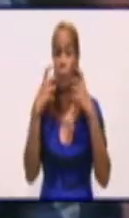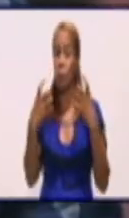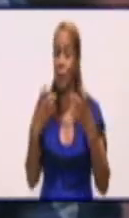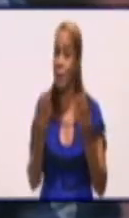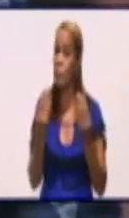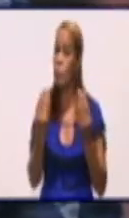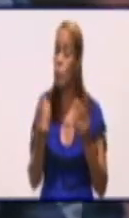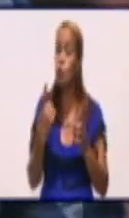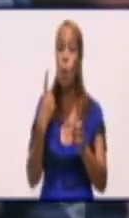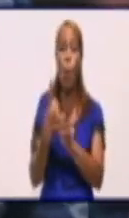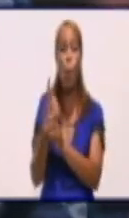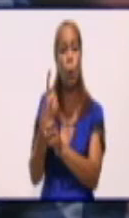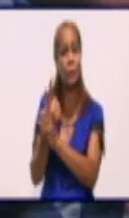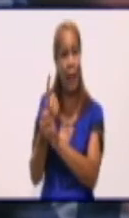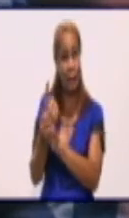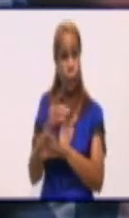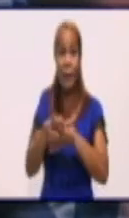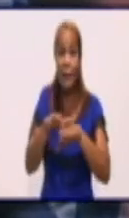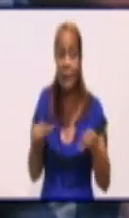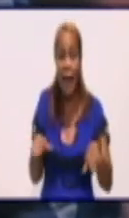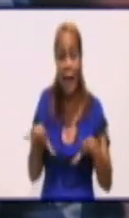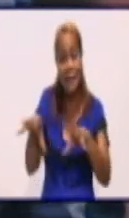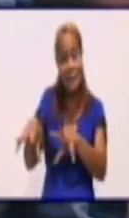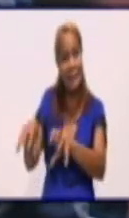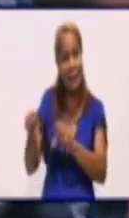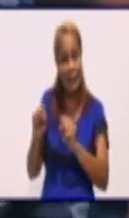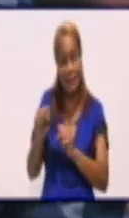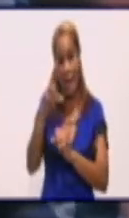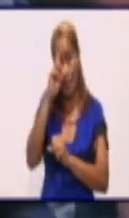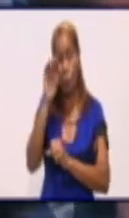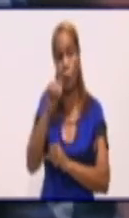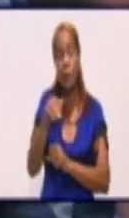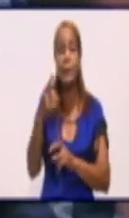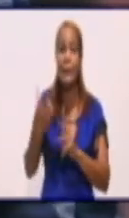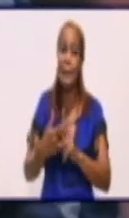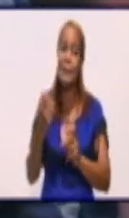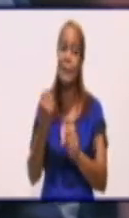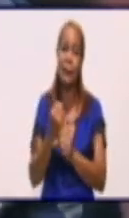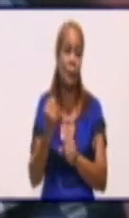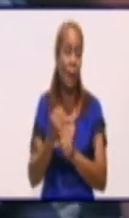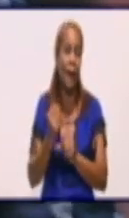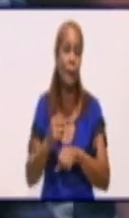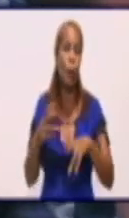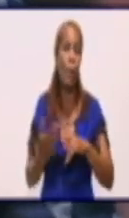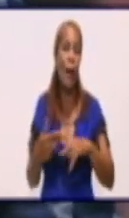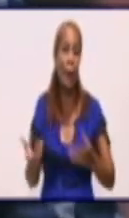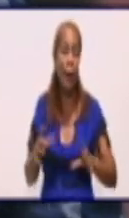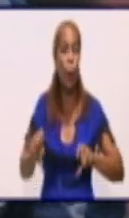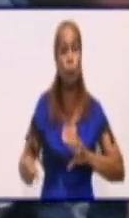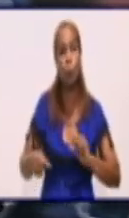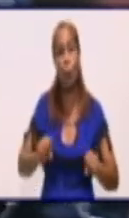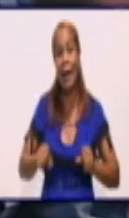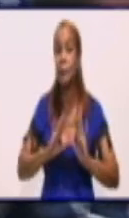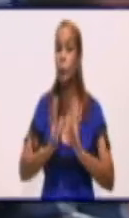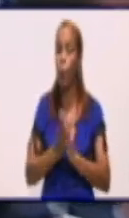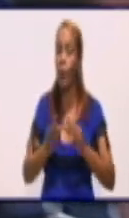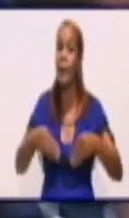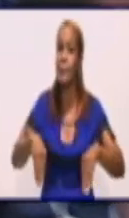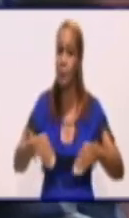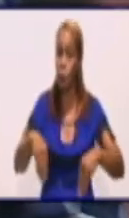que están ingresados, y se está trabajando intensamente para el control de esta situación en este municipio